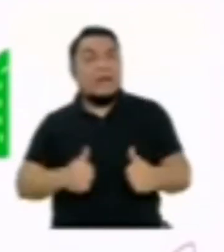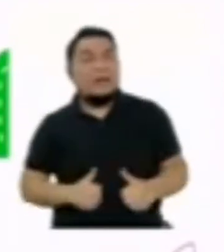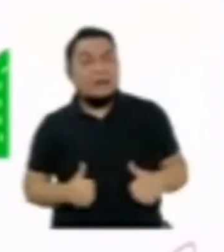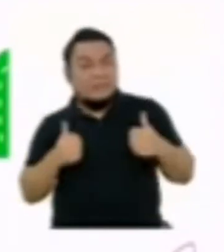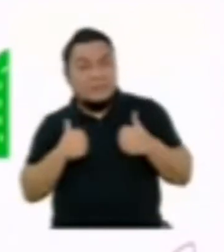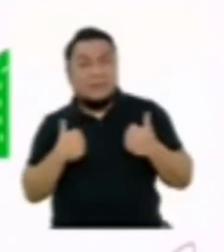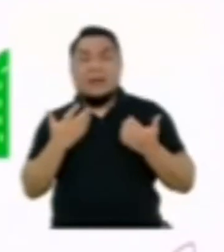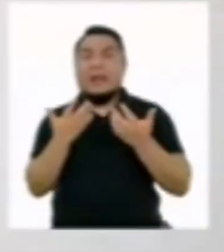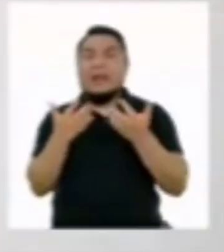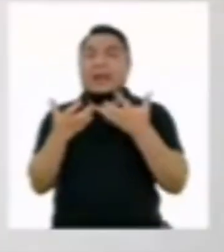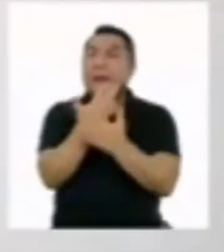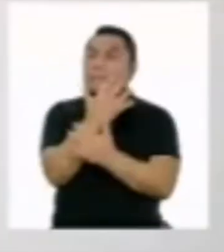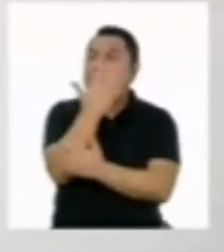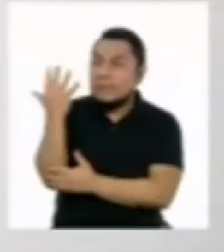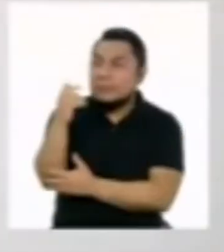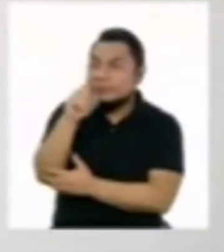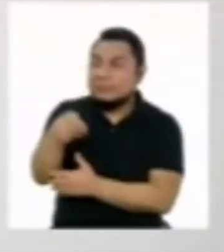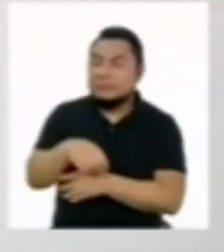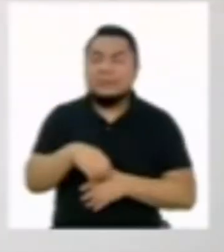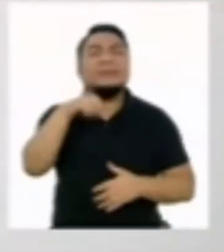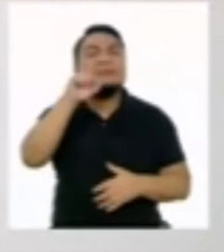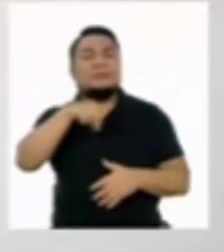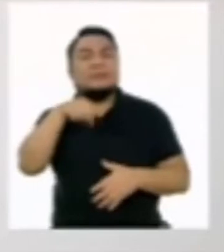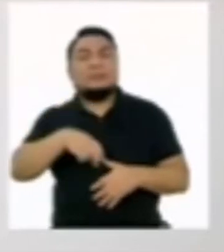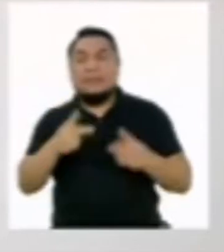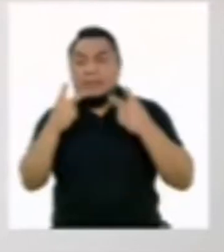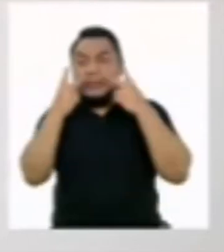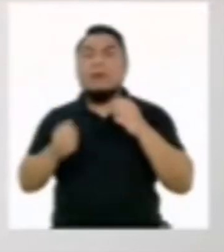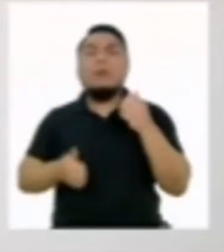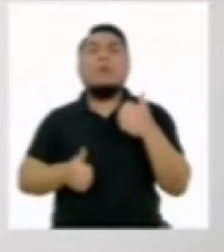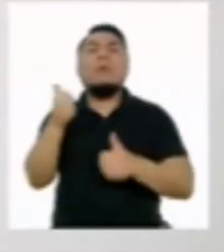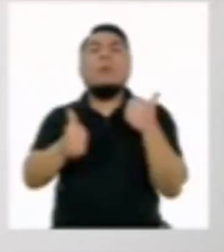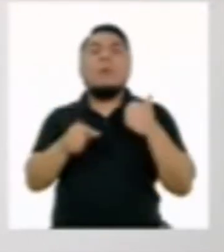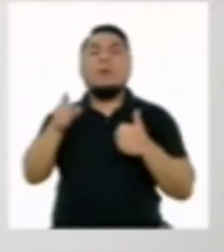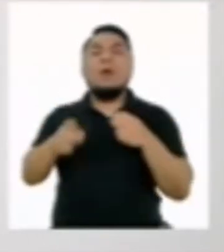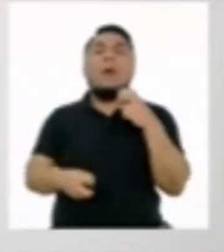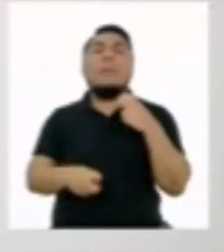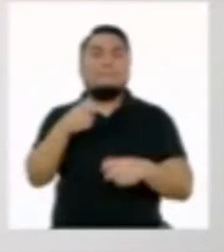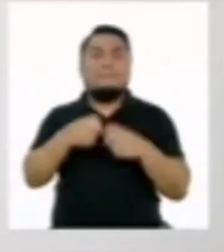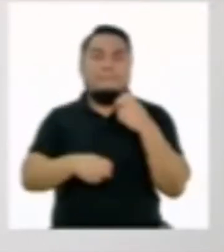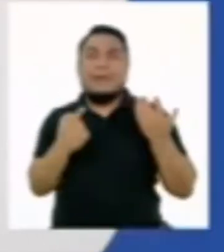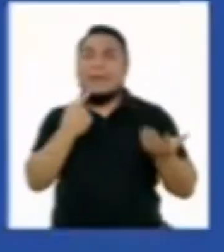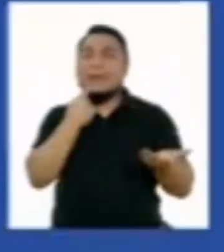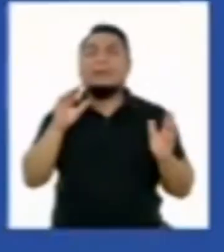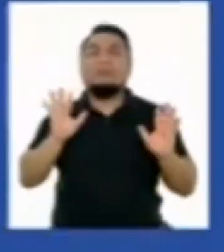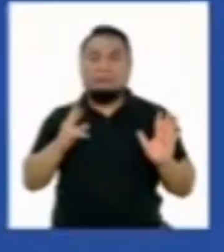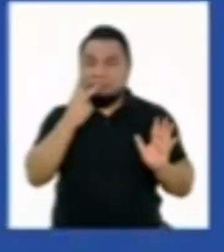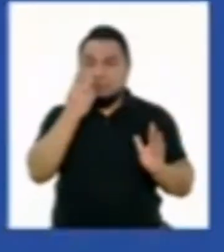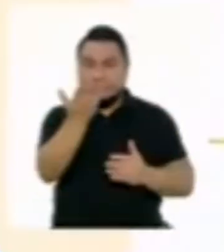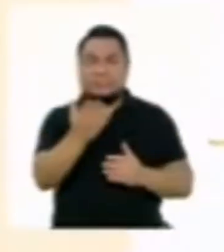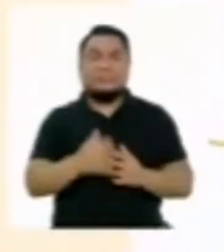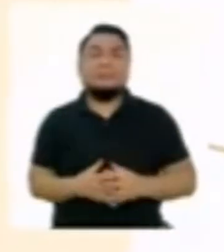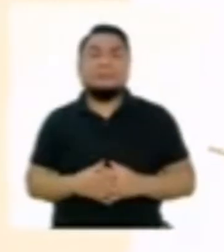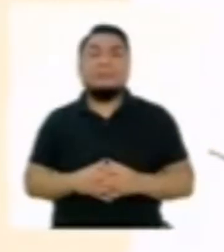y a las plantas? Así es. Veamos cuáles son estos problemas según su causa.